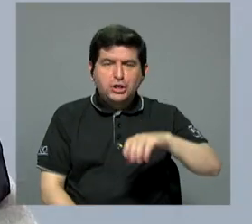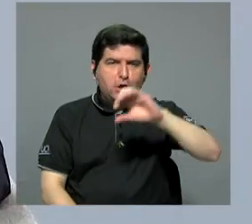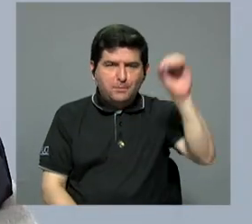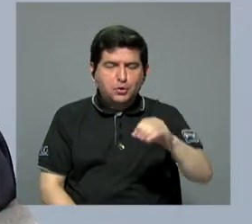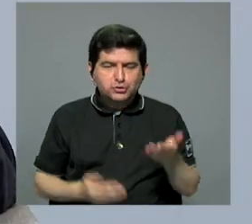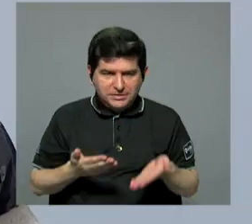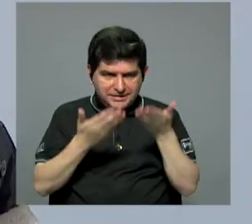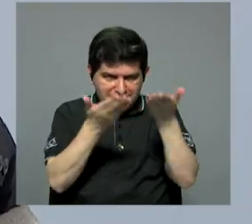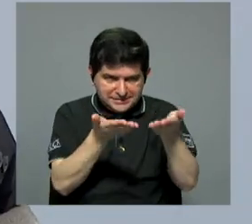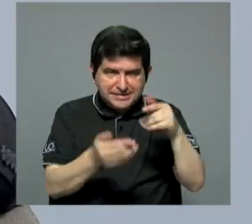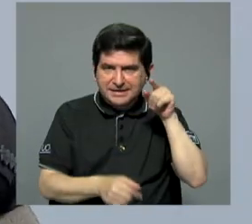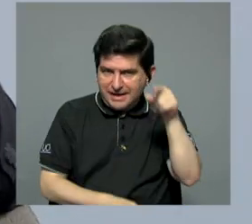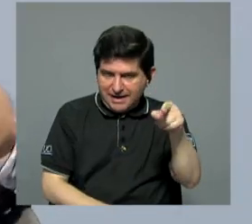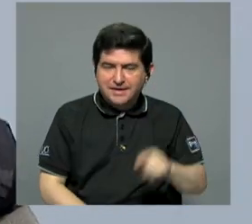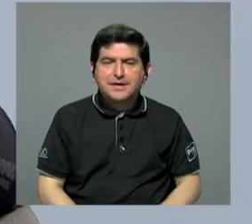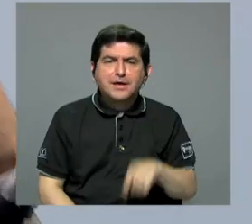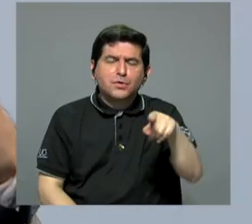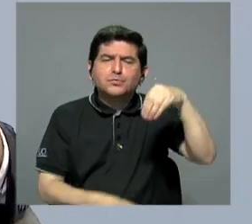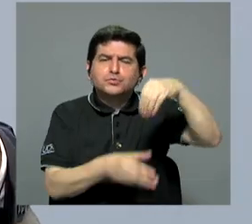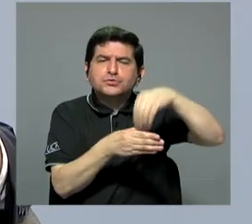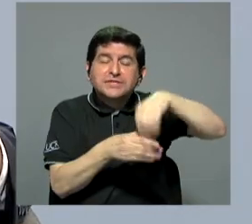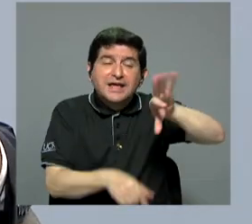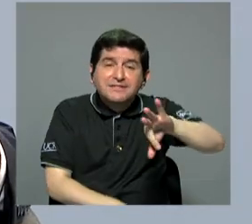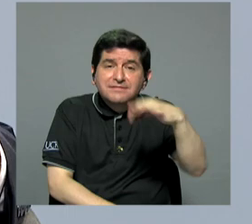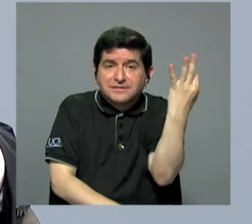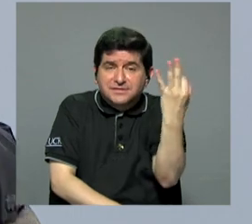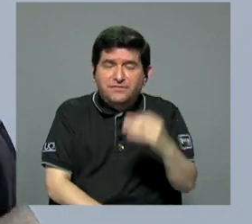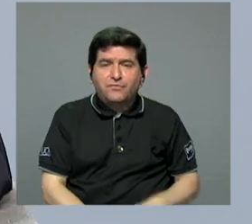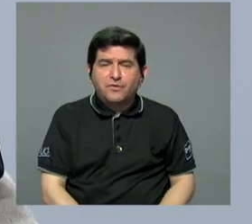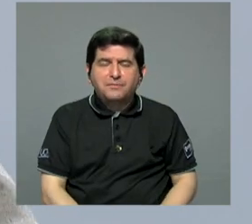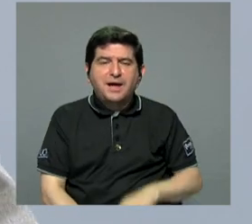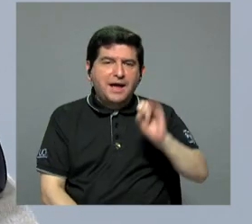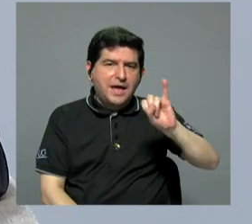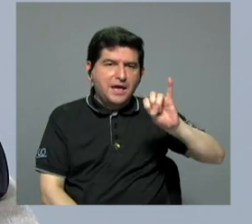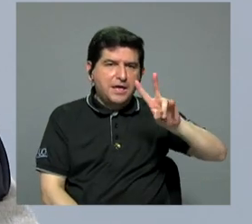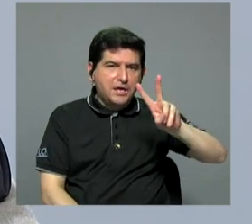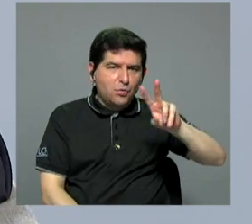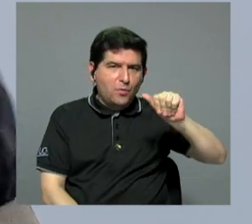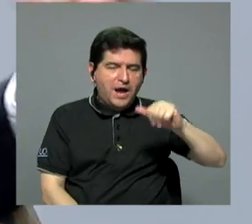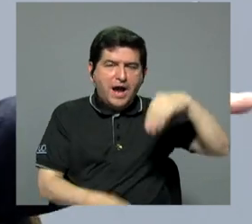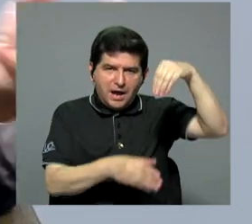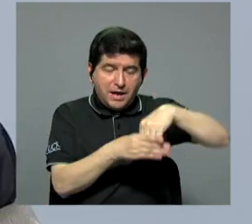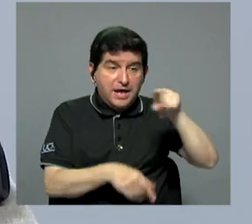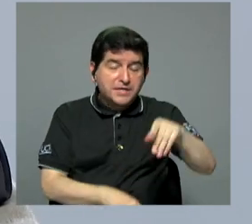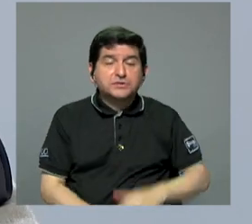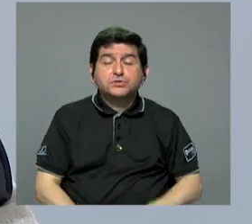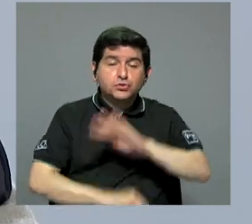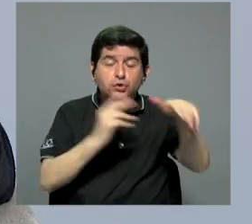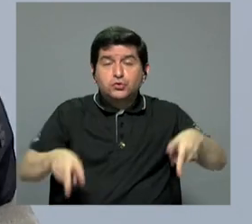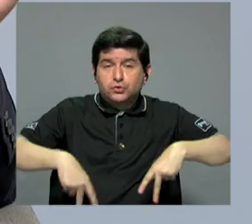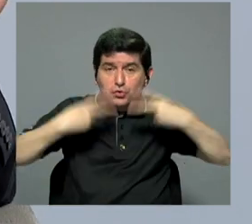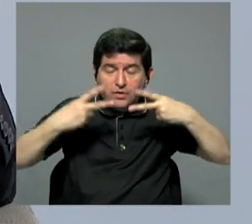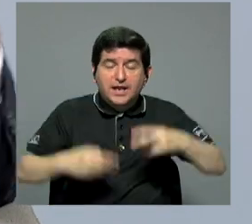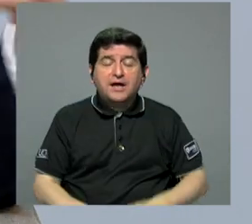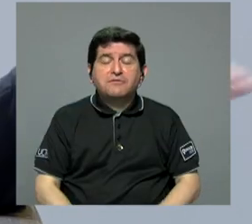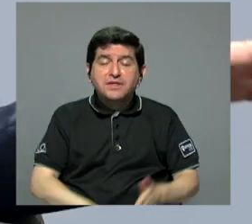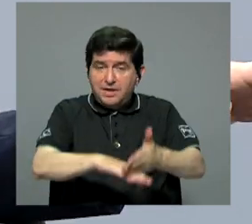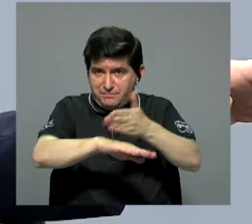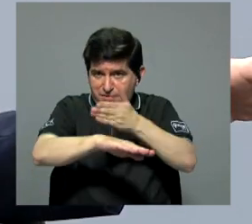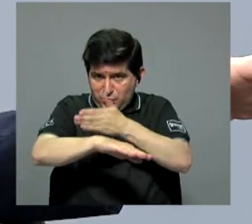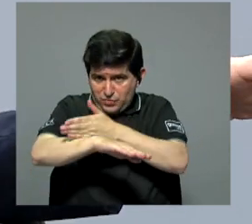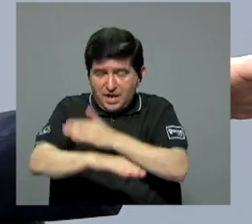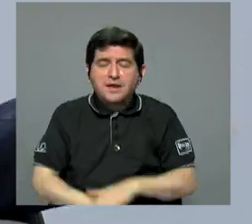traslade ahí, de tal manera que usted costice de esa forma el impuesto al valor agregado por toda su vida. Eso mejoraría grandemente. No solamente